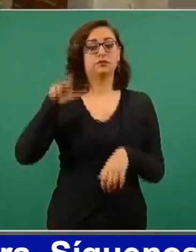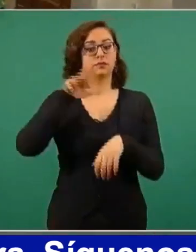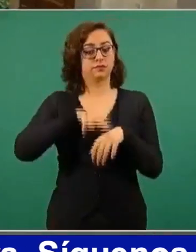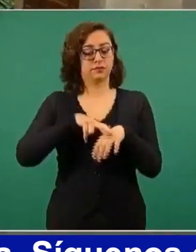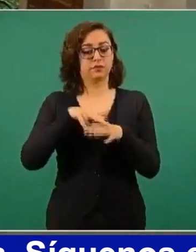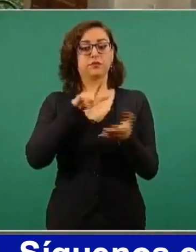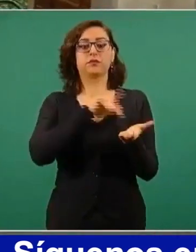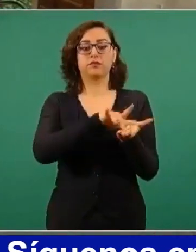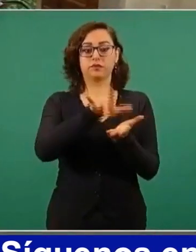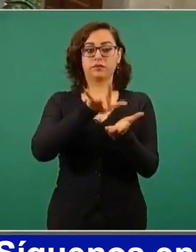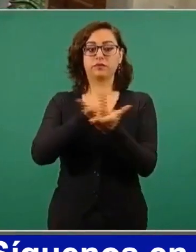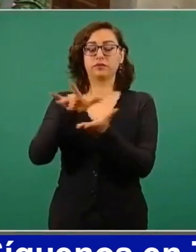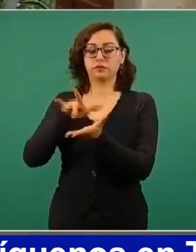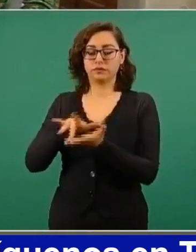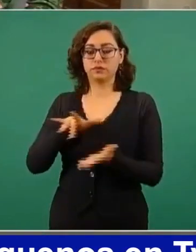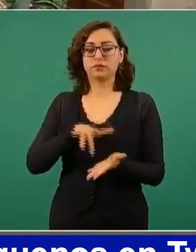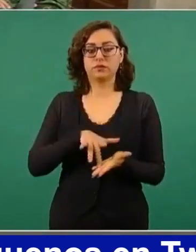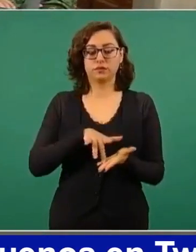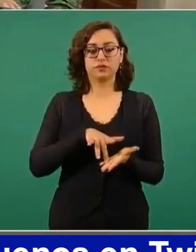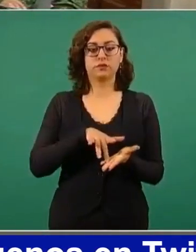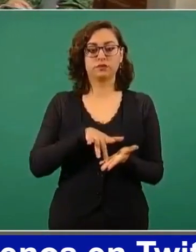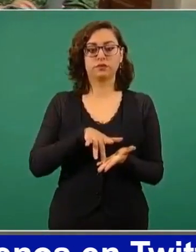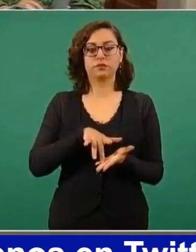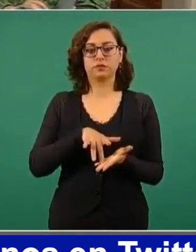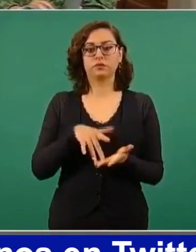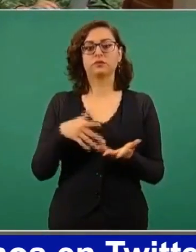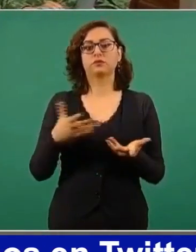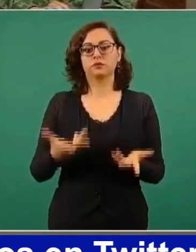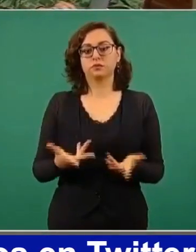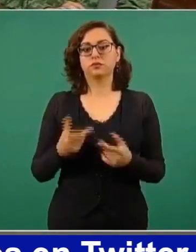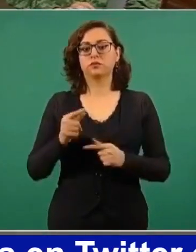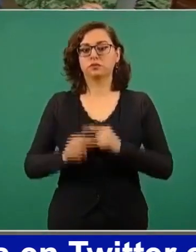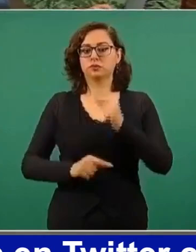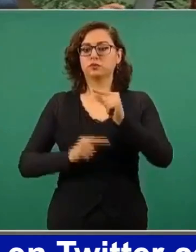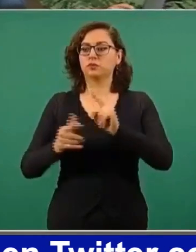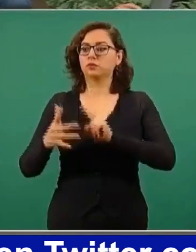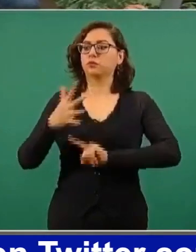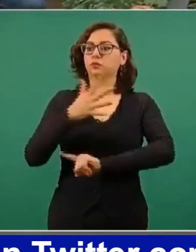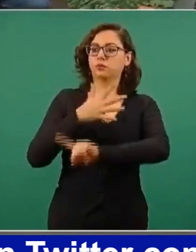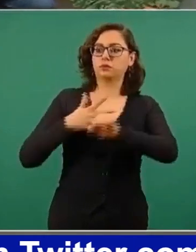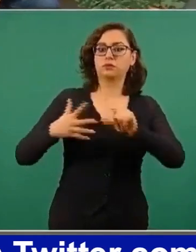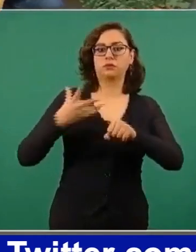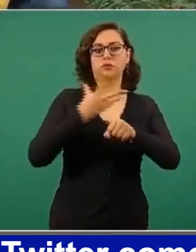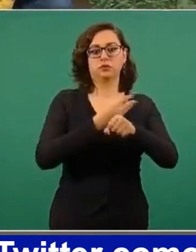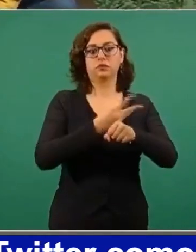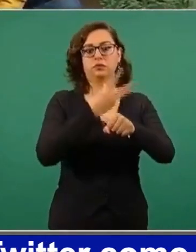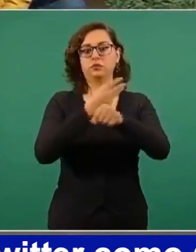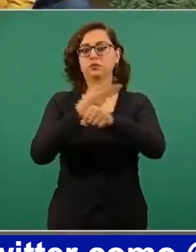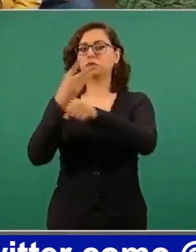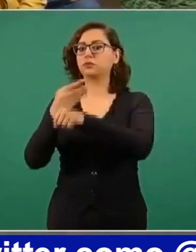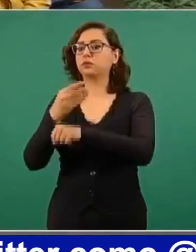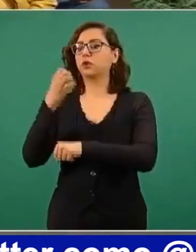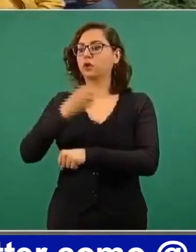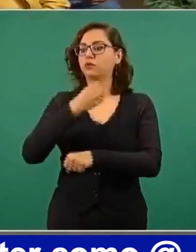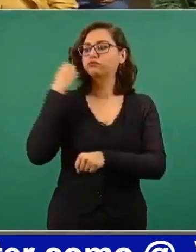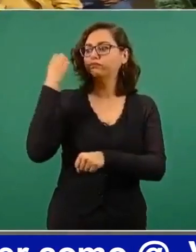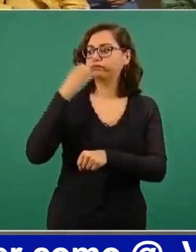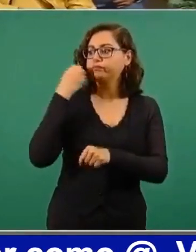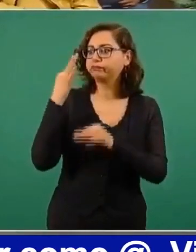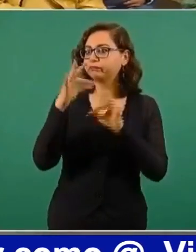para que haya condiciones y regresar a clases